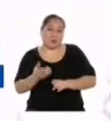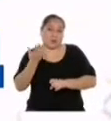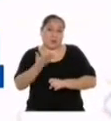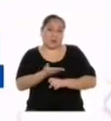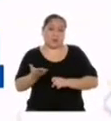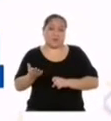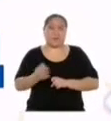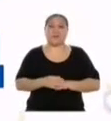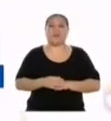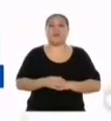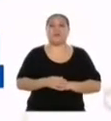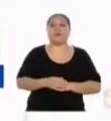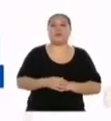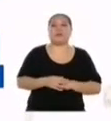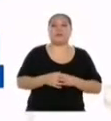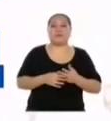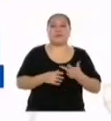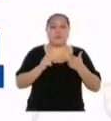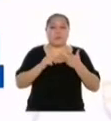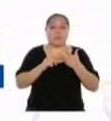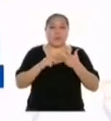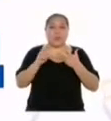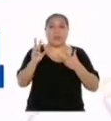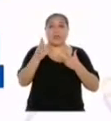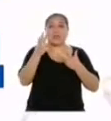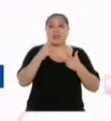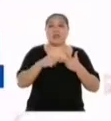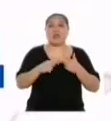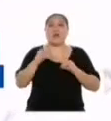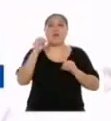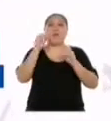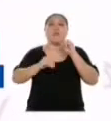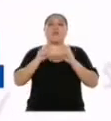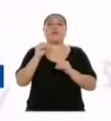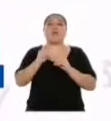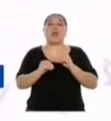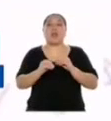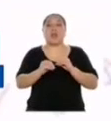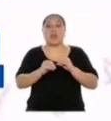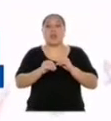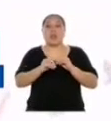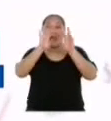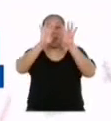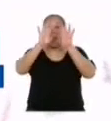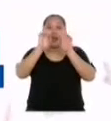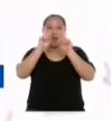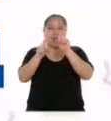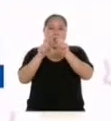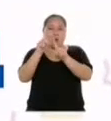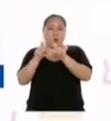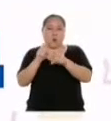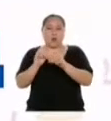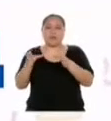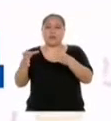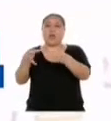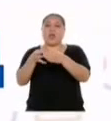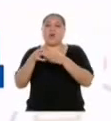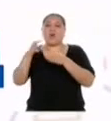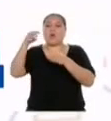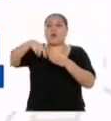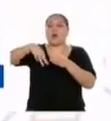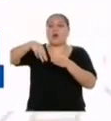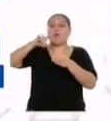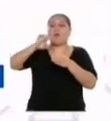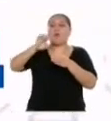nuestro cuestionario de dos preguntas. El tercer paso es la aplicación de la encuesta en una muestra definida. Luego, con esa